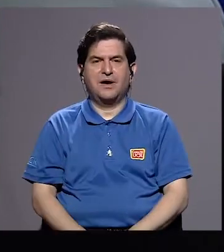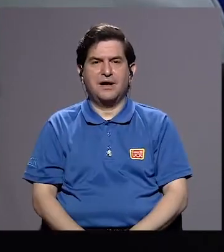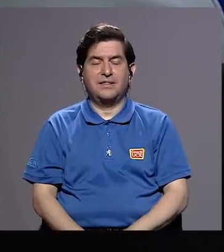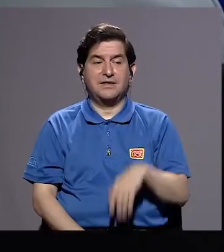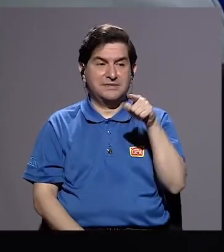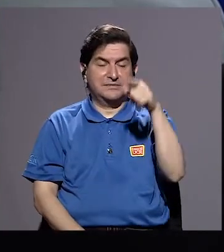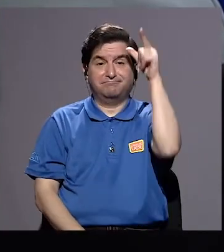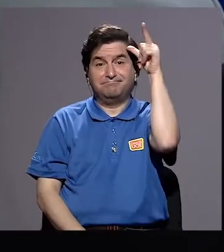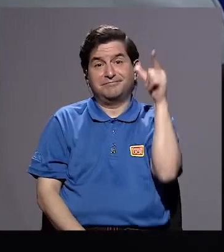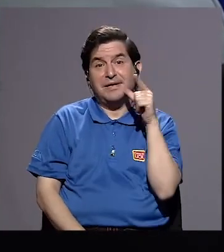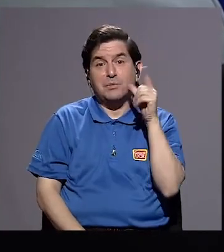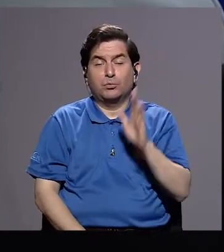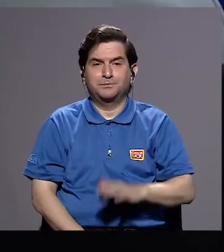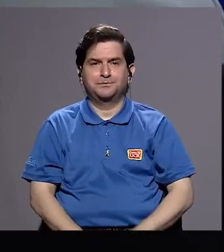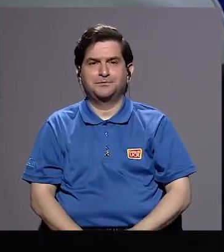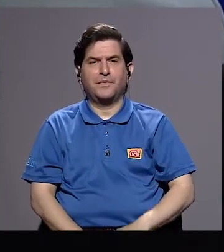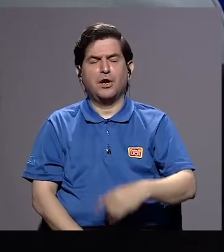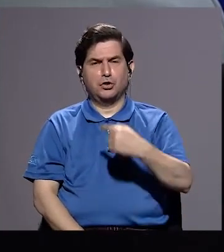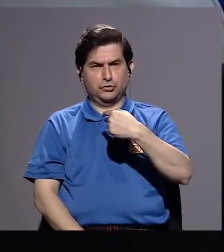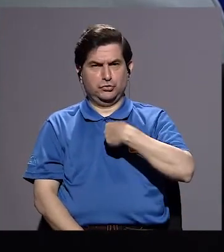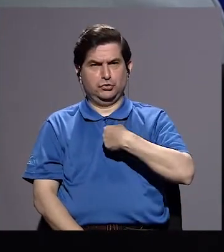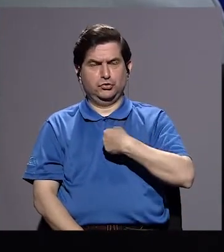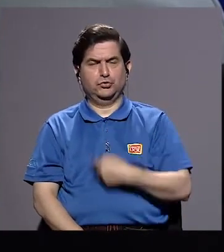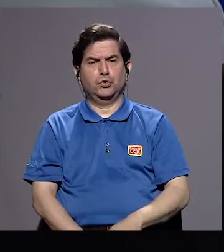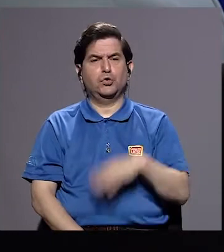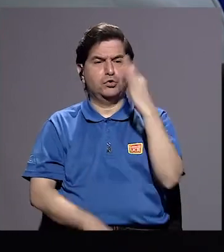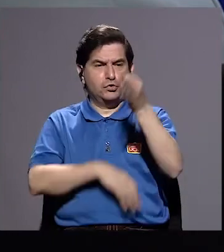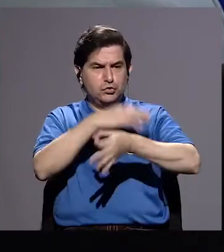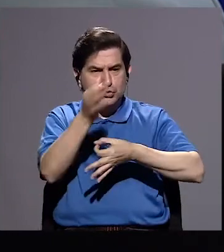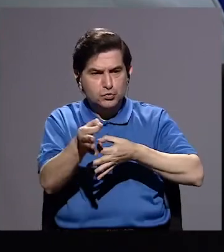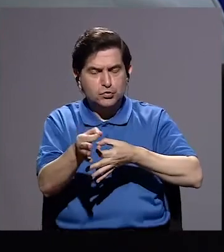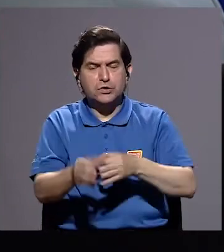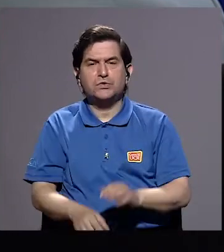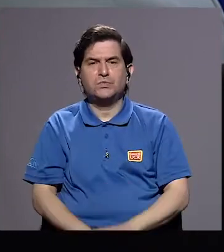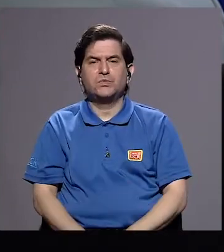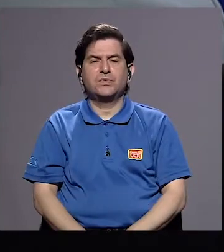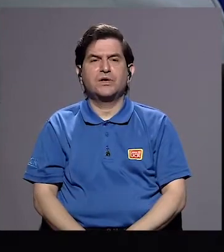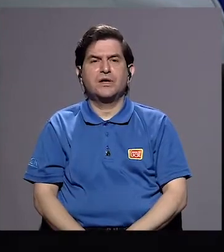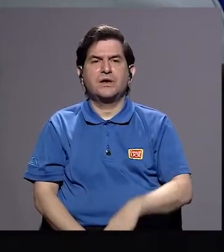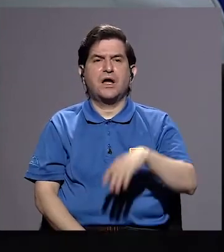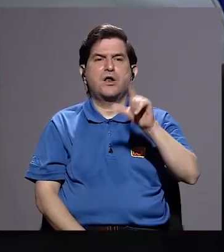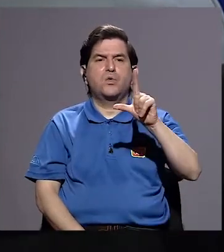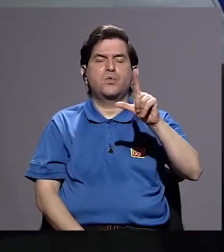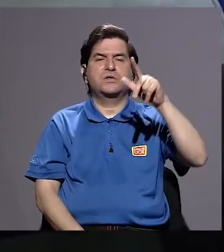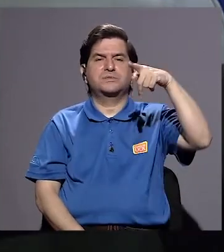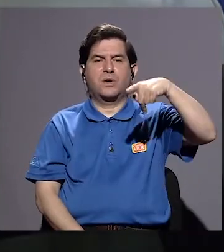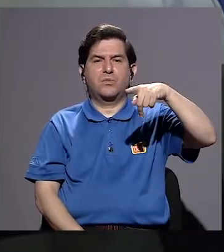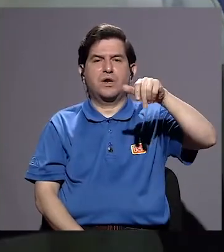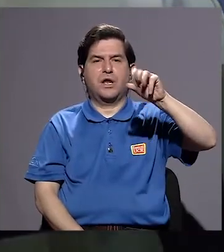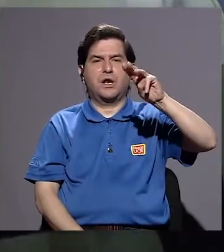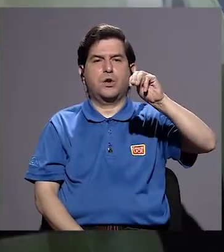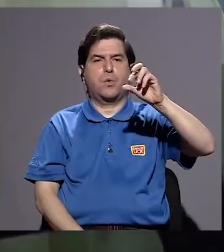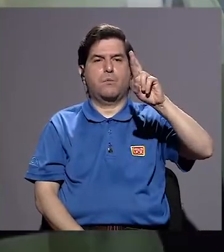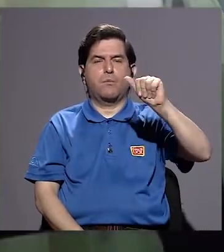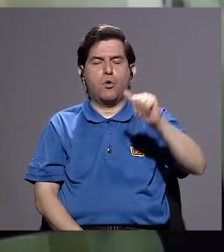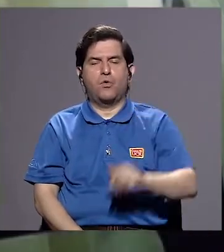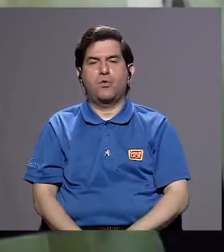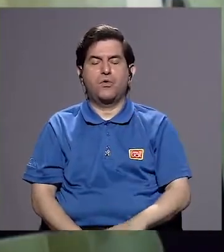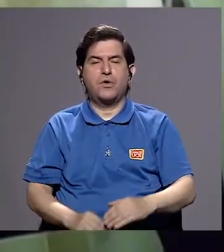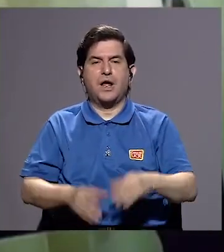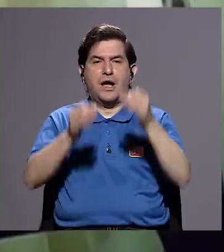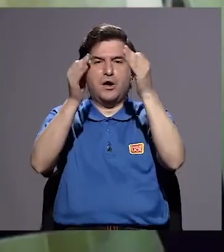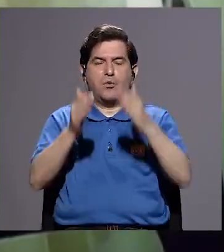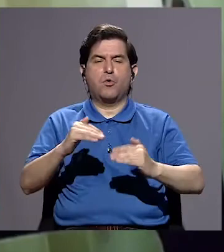que estábamos en Limón y entonces yo era la sustituta y llegué a sustituir a Luis Palino Mora y era